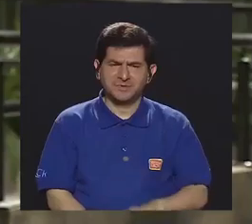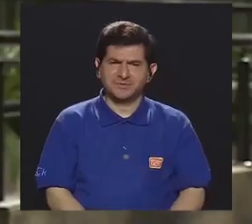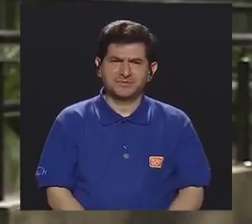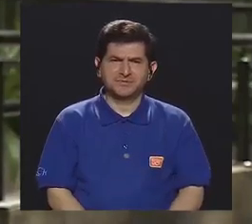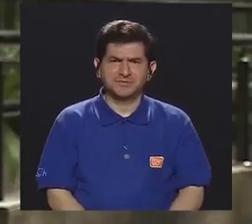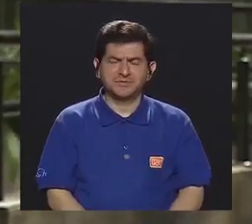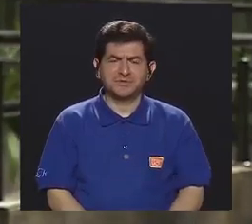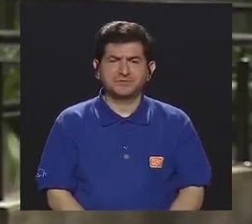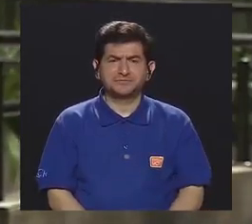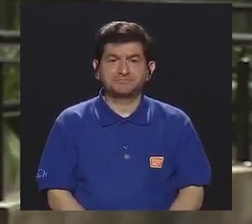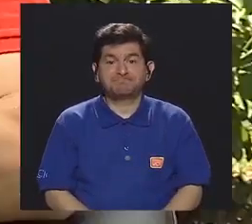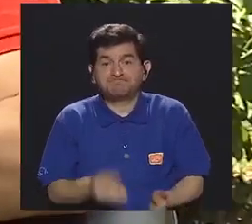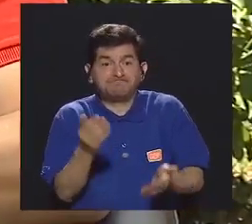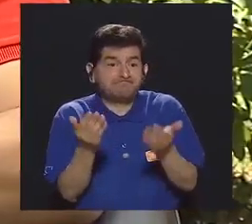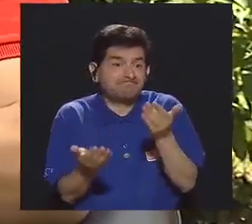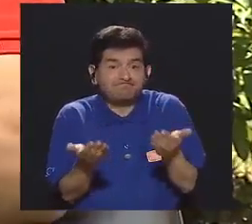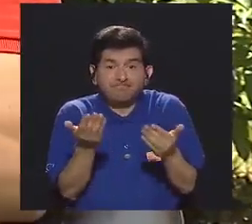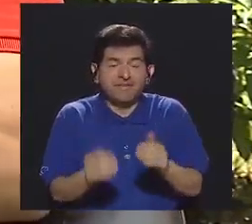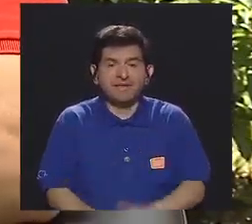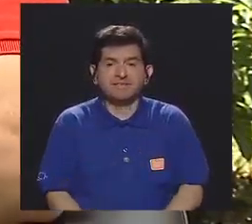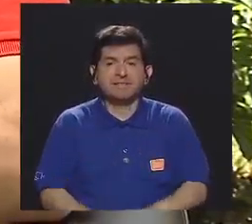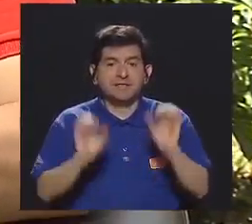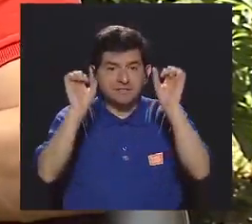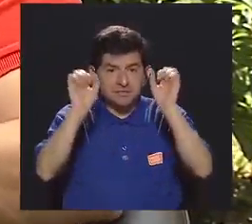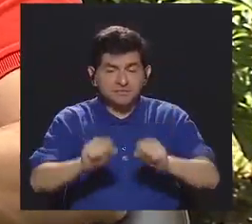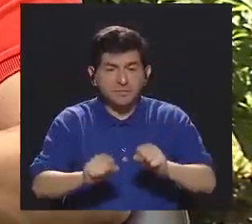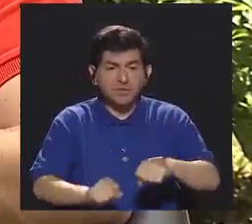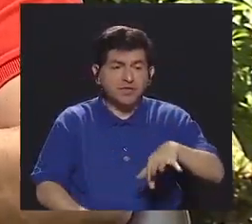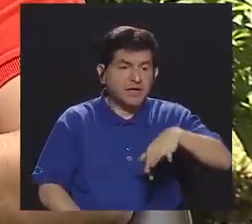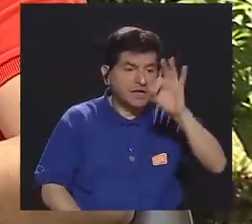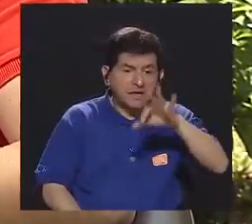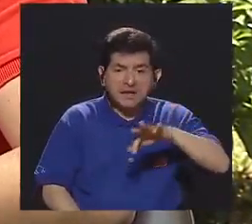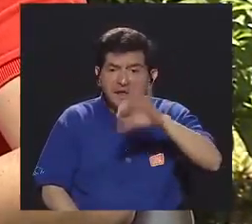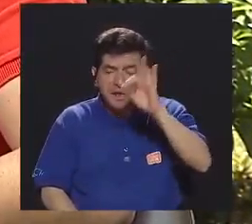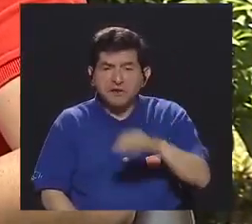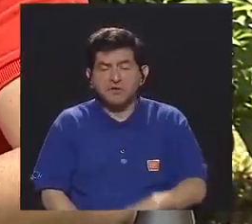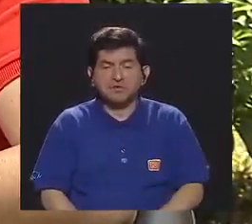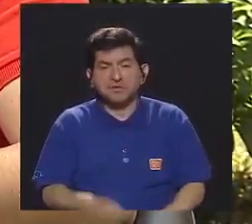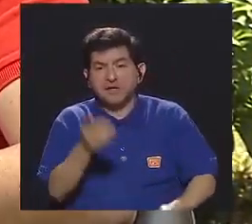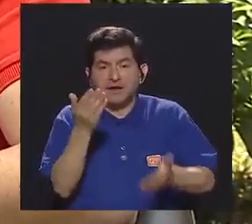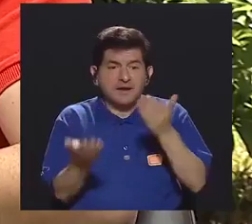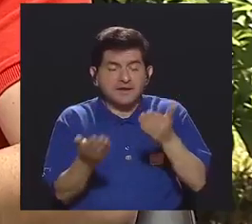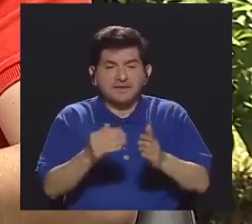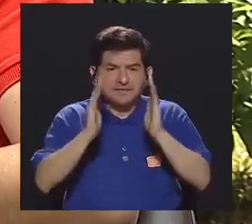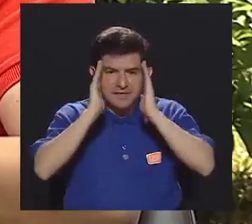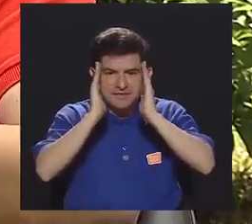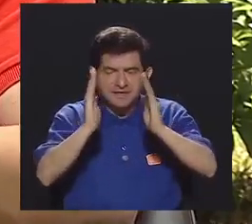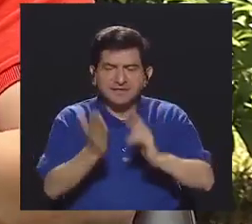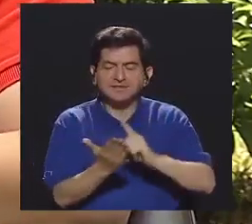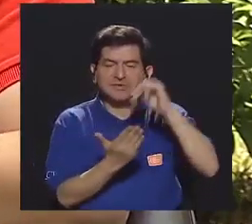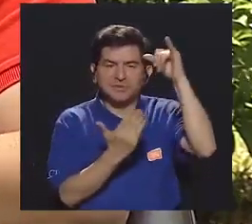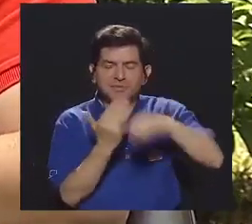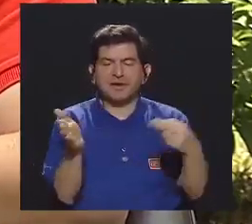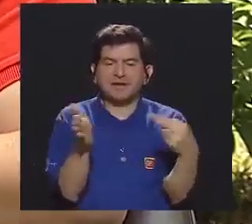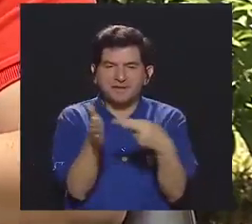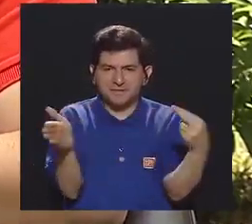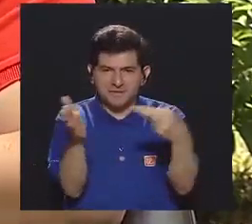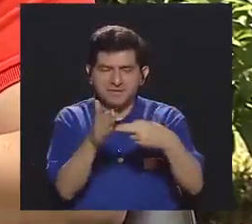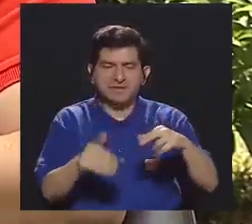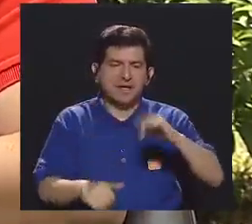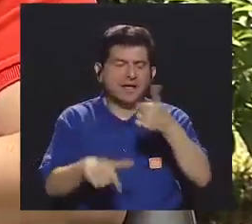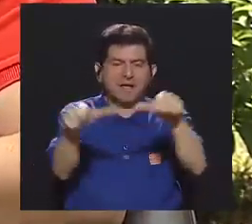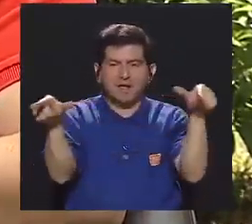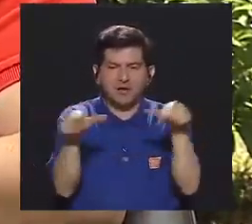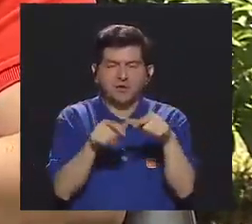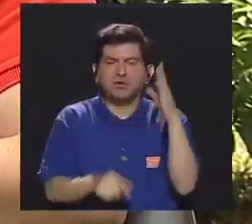de pronto que podamos encontrar, escucha, ¿verdad? Y que este proyecto pueda ser replicado